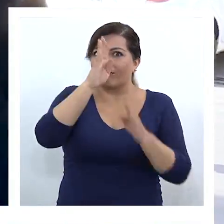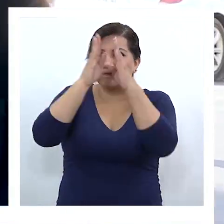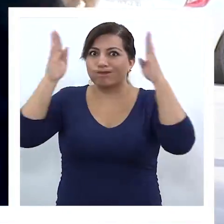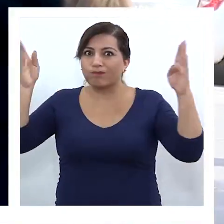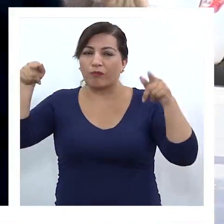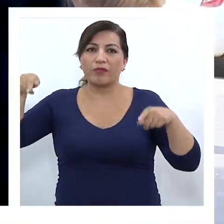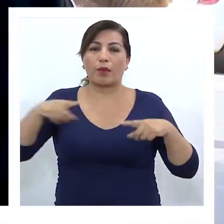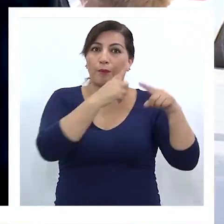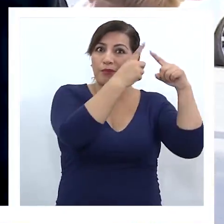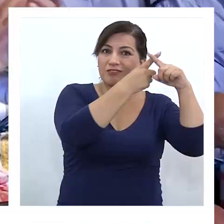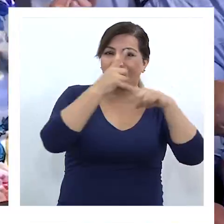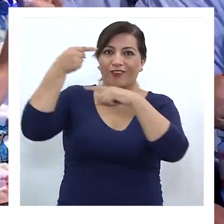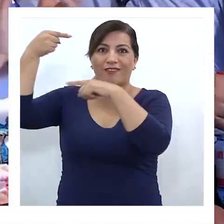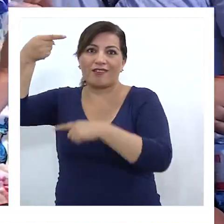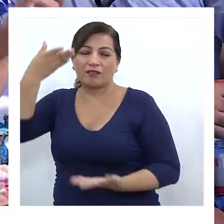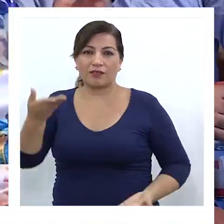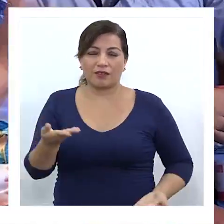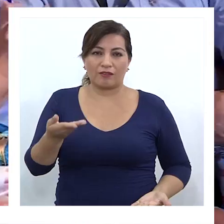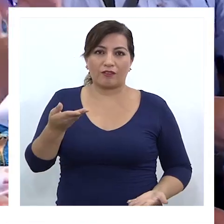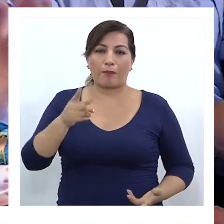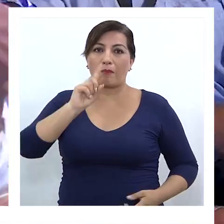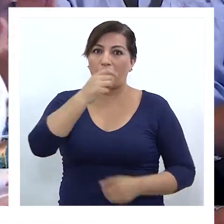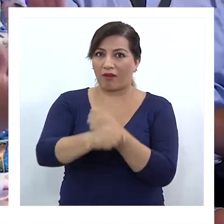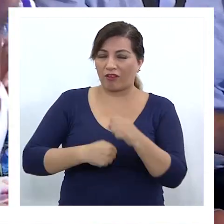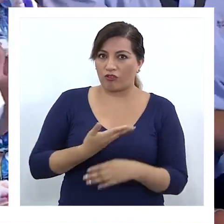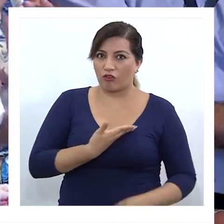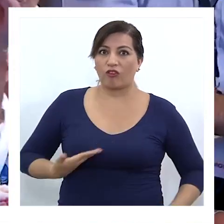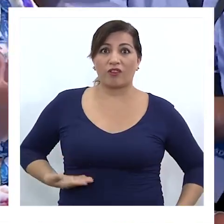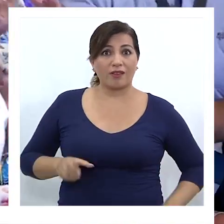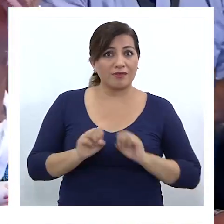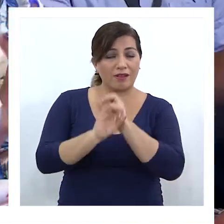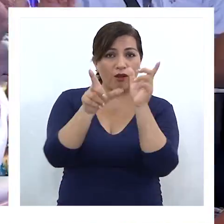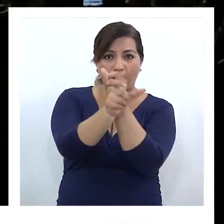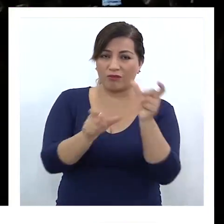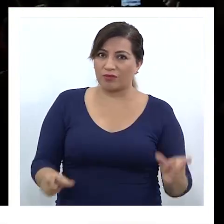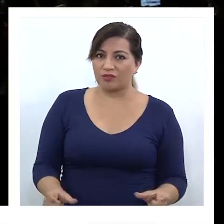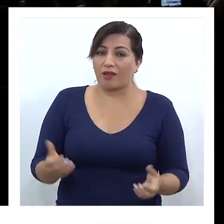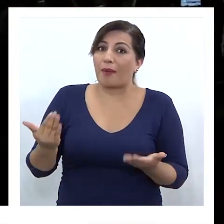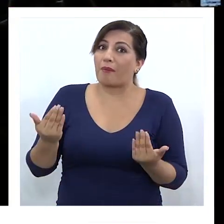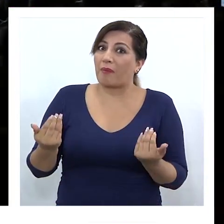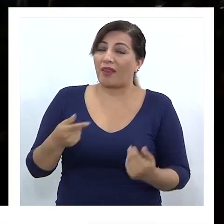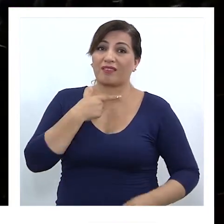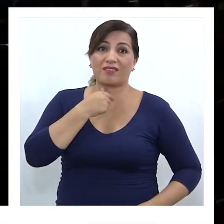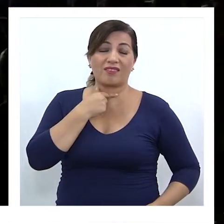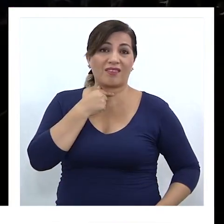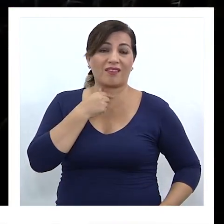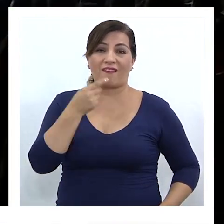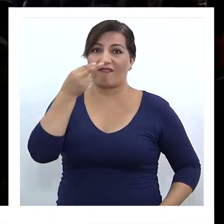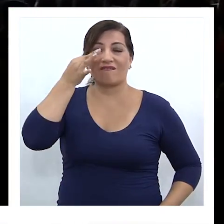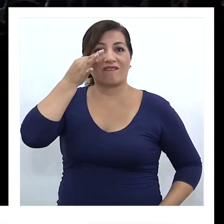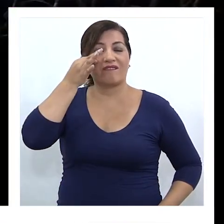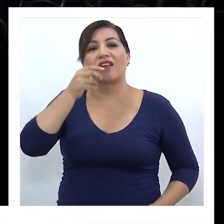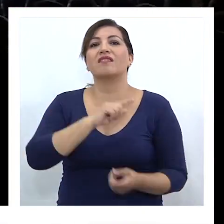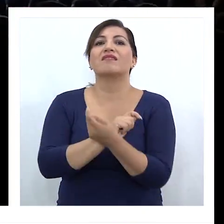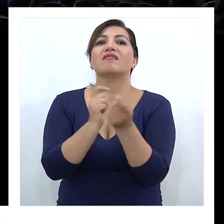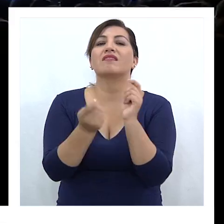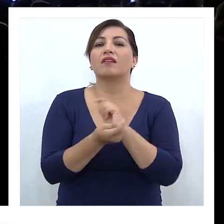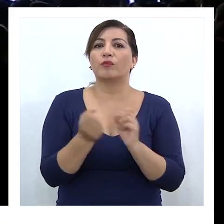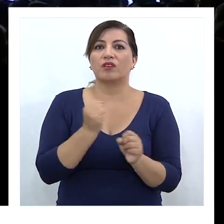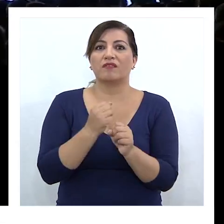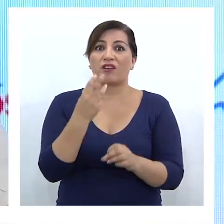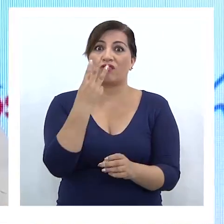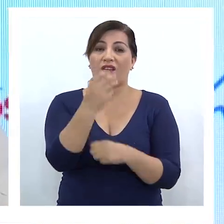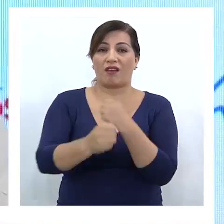hora de hacer un balance de este primer año de gobierno. Lo que sí es claro es que la gente espera ver cambios en estos tres años que restan de gestión